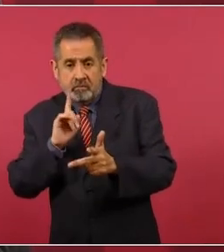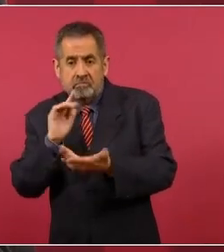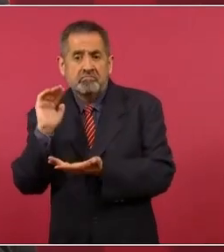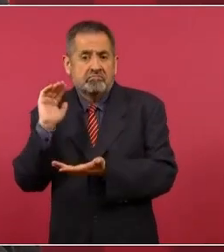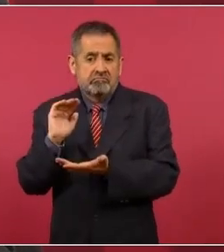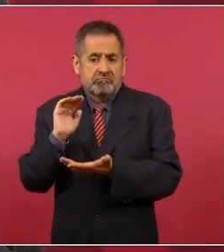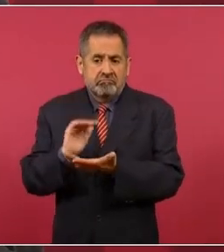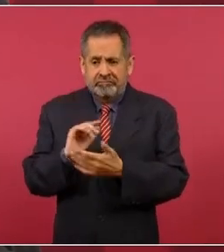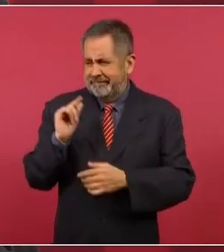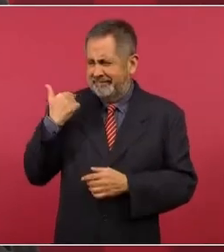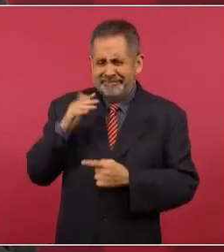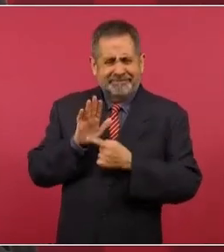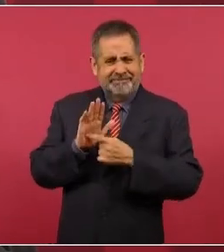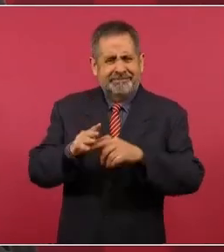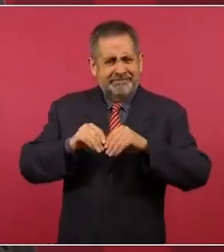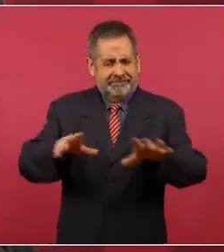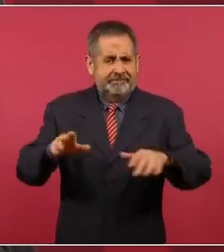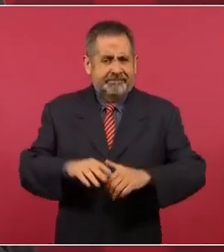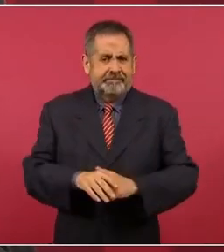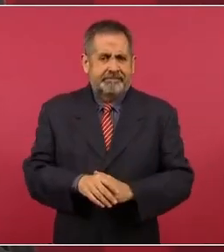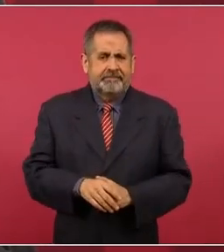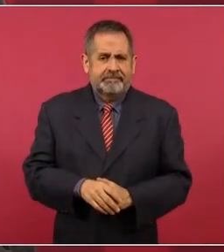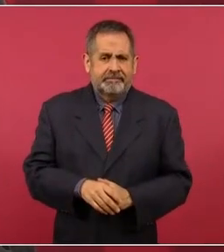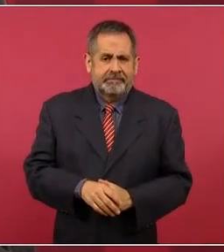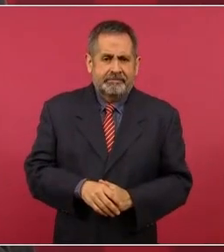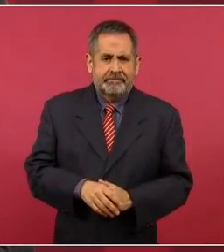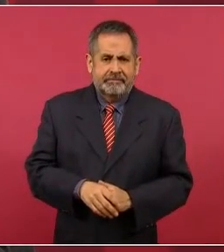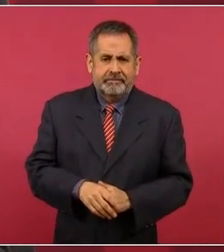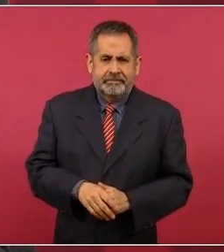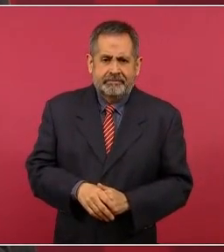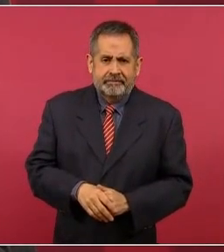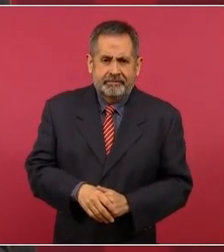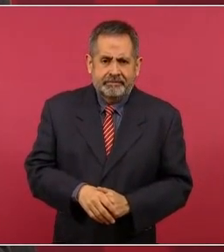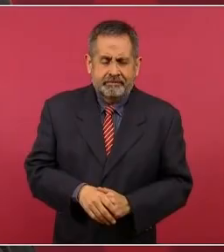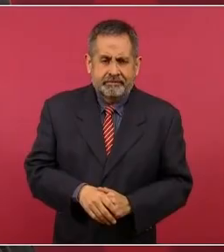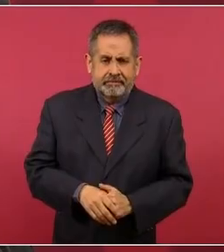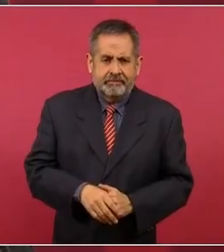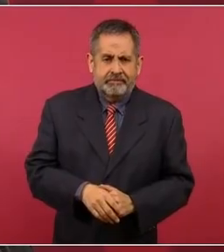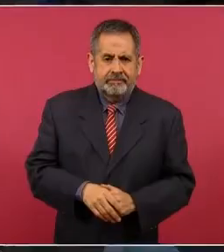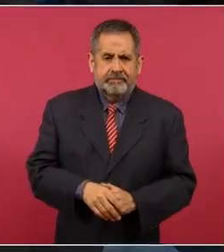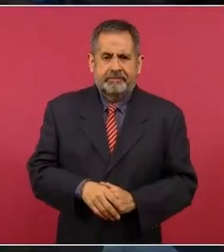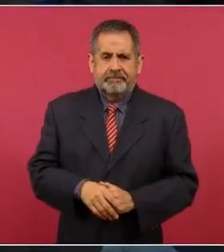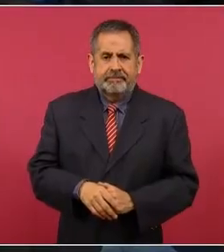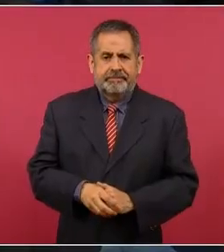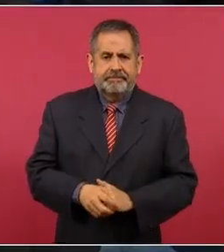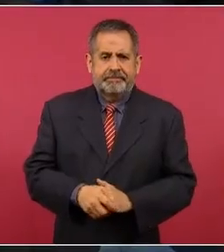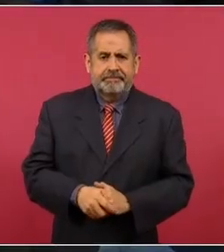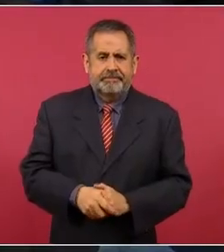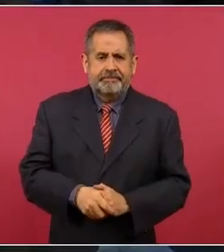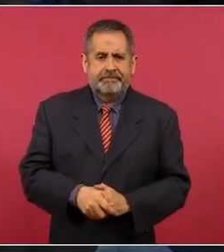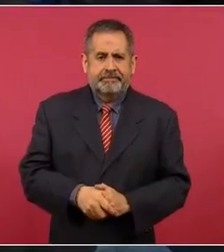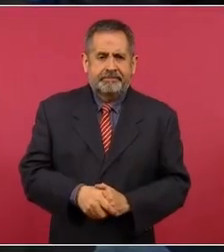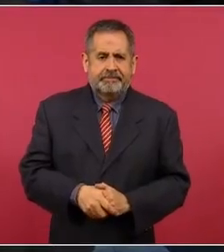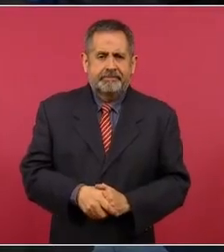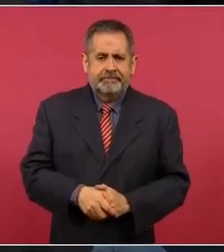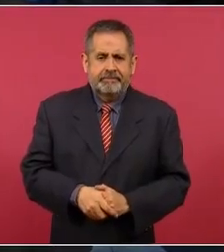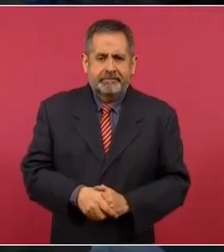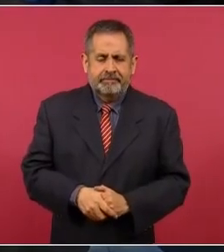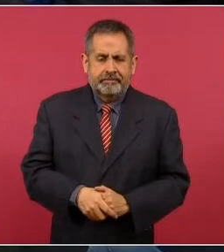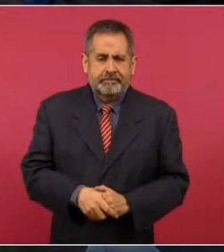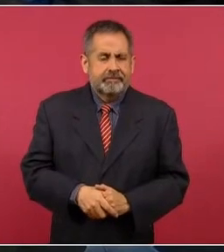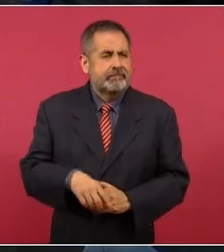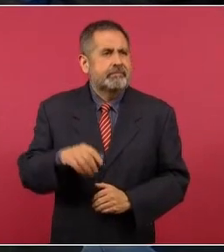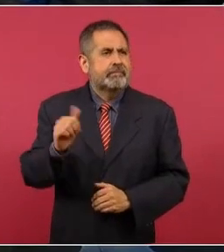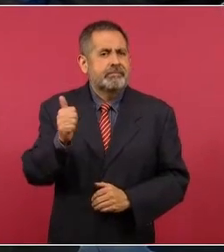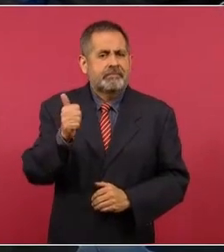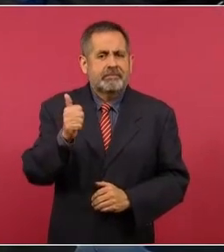esto lo acabamos de dar a conocer. ¿En agosto del 2021 se hacía una cifra con 108 presuntos en un Agosto